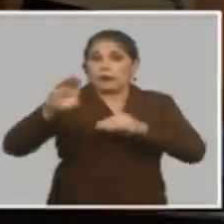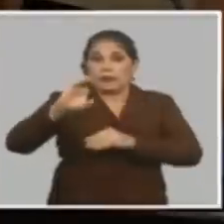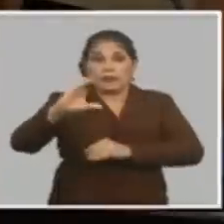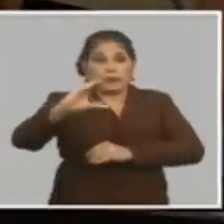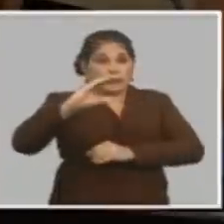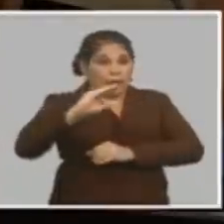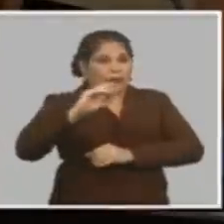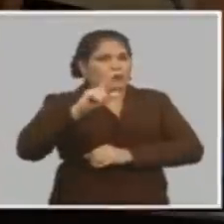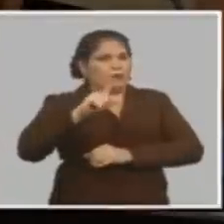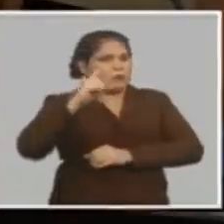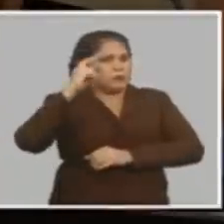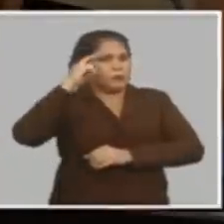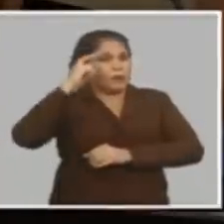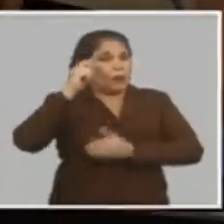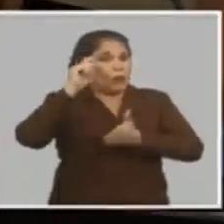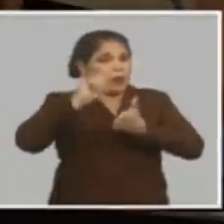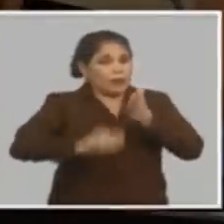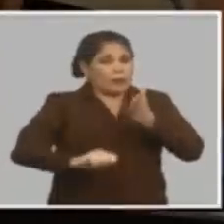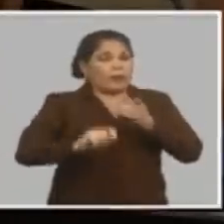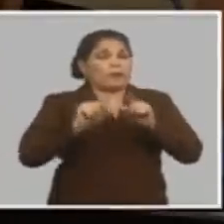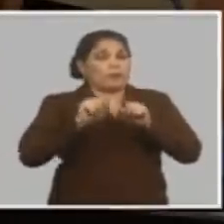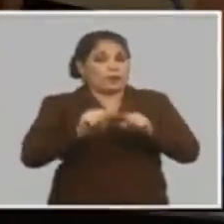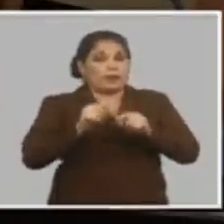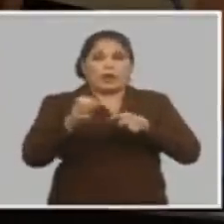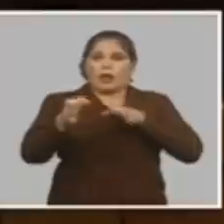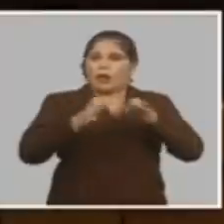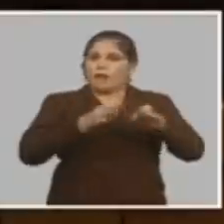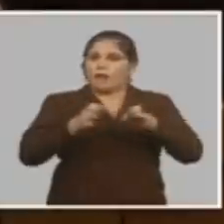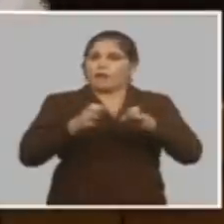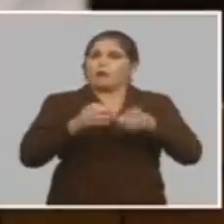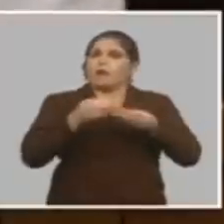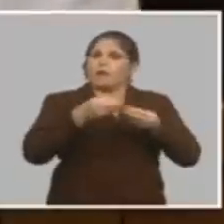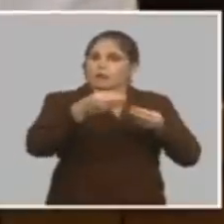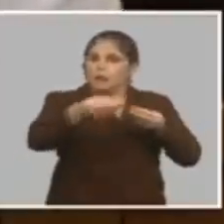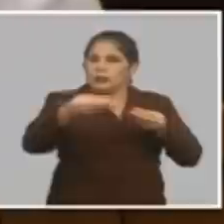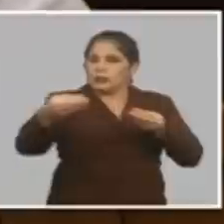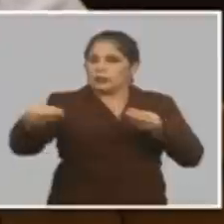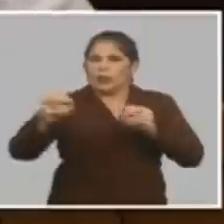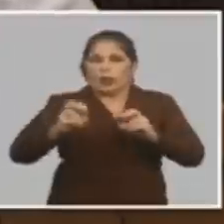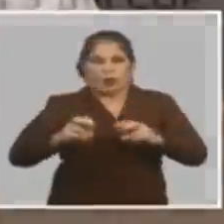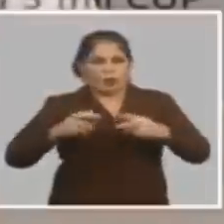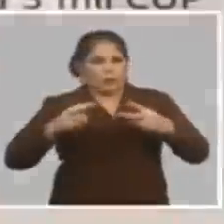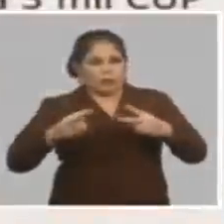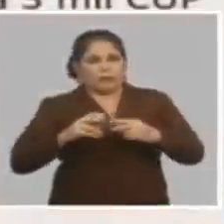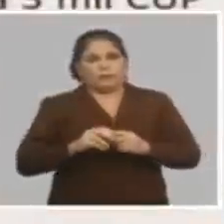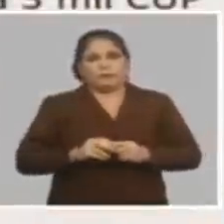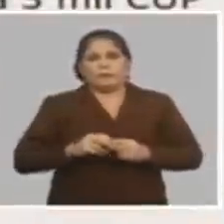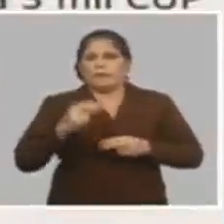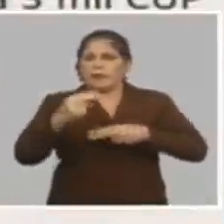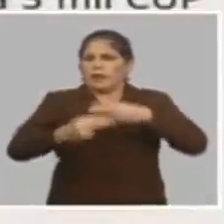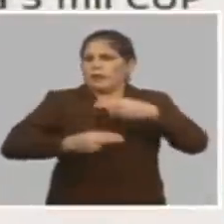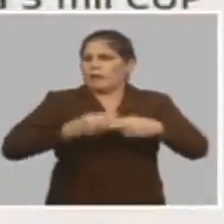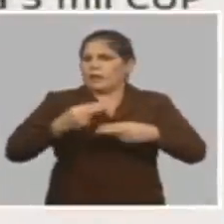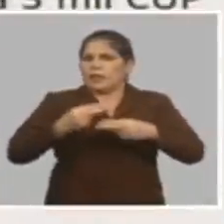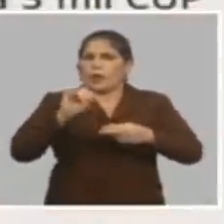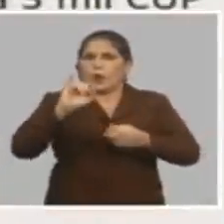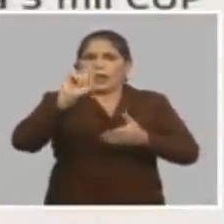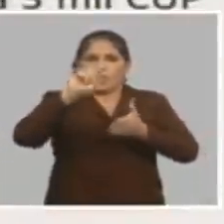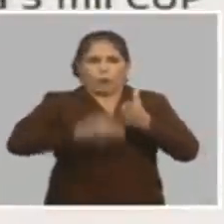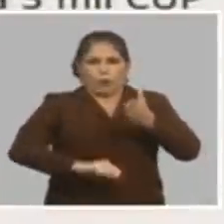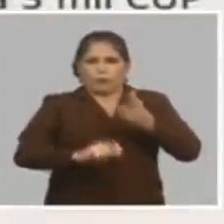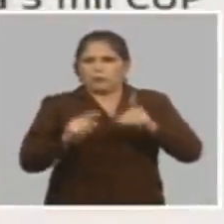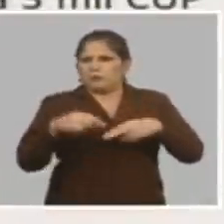salario usted lograba con un impuesto entonces la función es redistributiva ¿qué va a ocurrir con el impuesto?